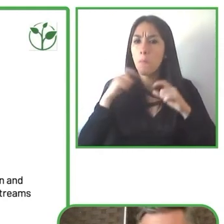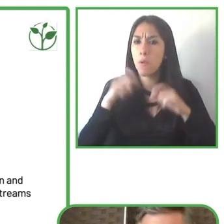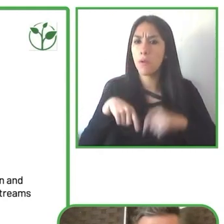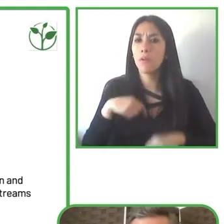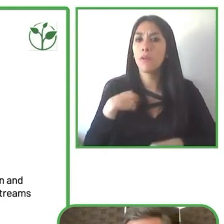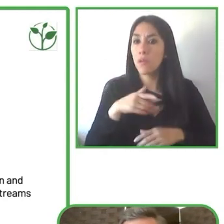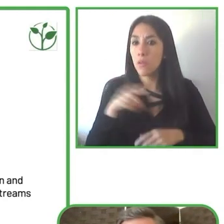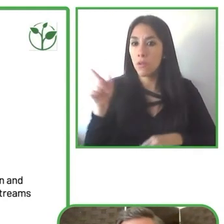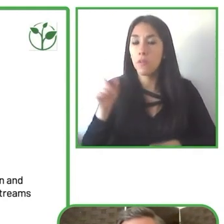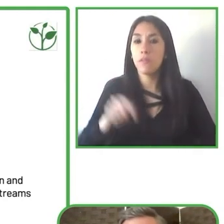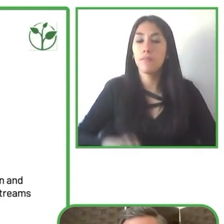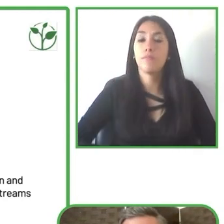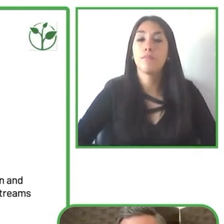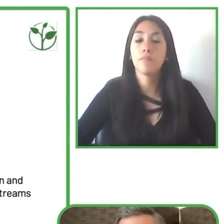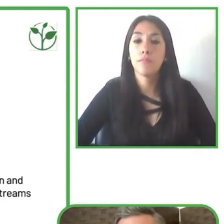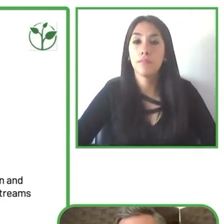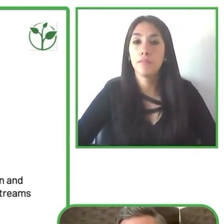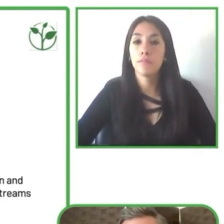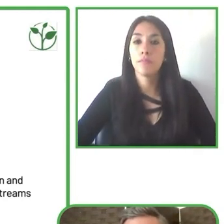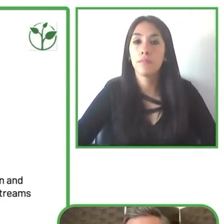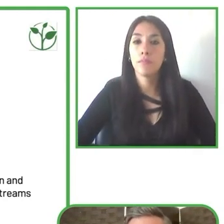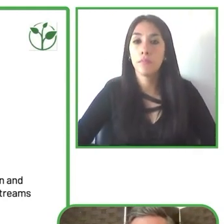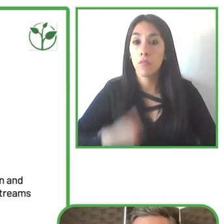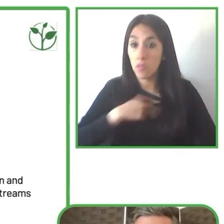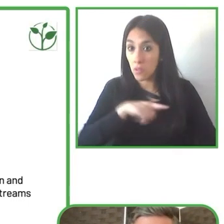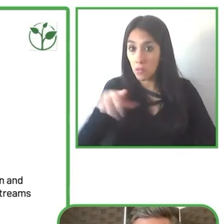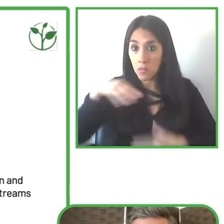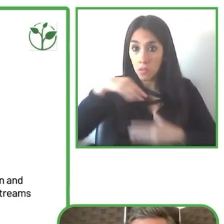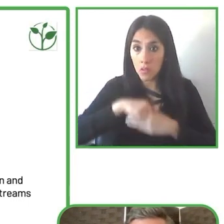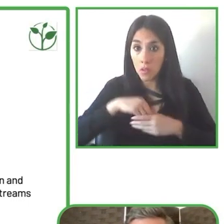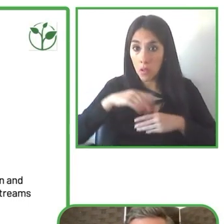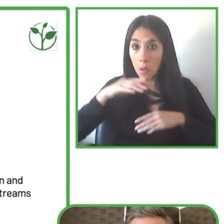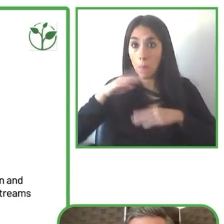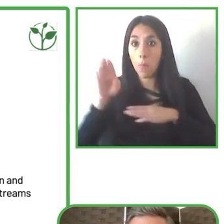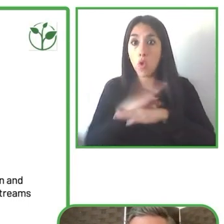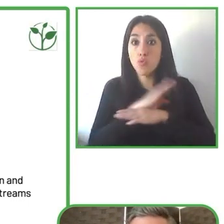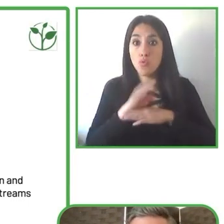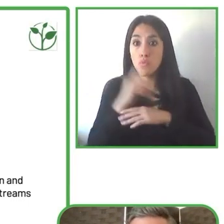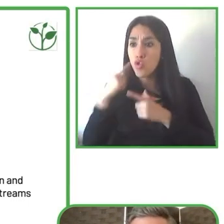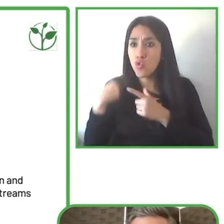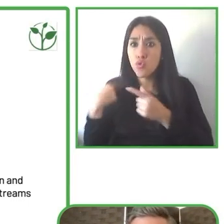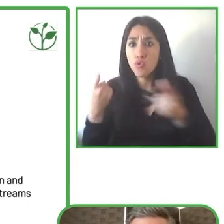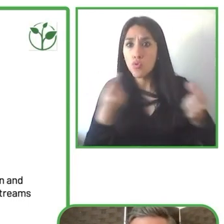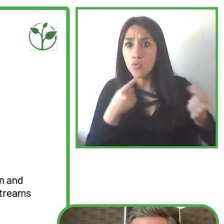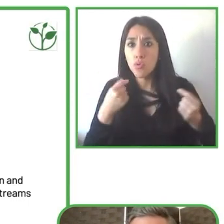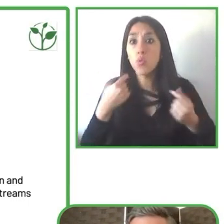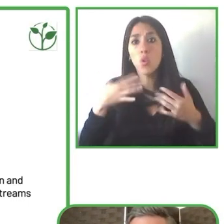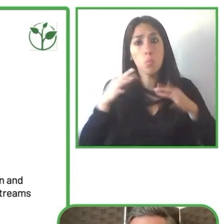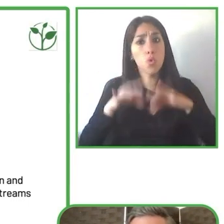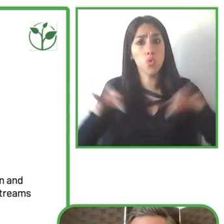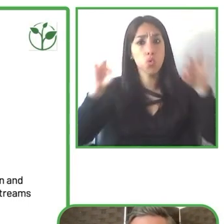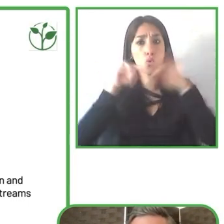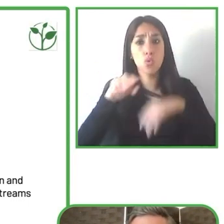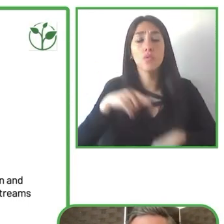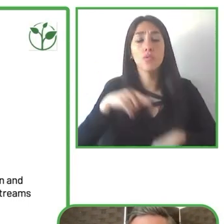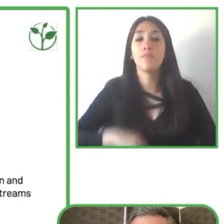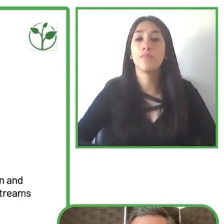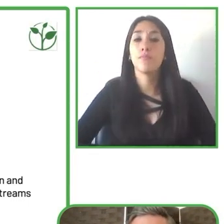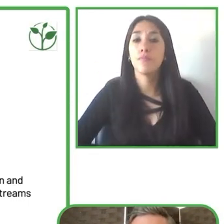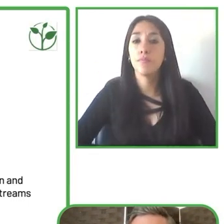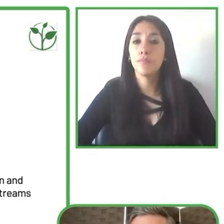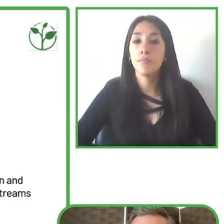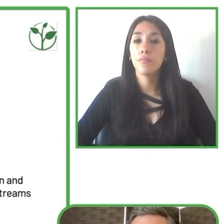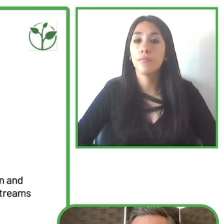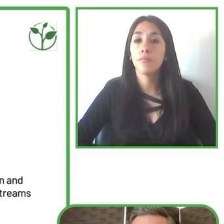nuestra conversación voy a empezar con lo que ha hecho Airbnb al hacer su oferta más asequible y